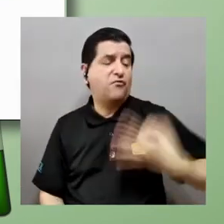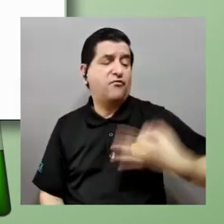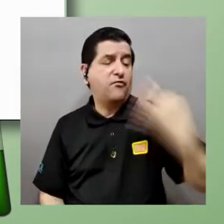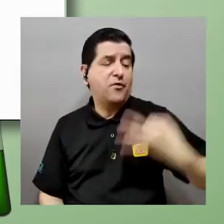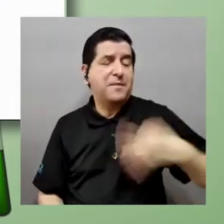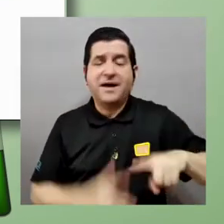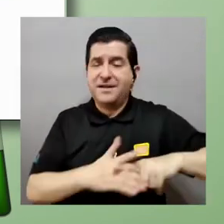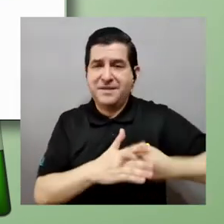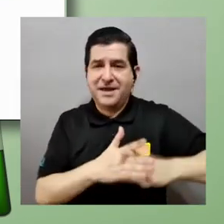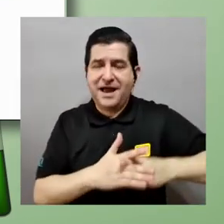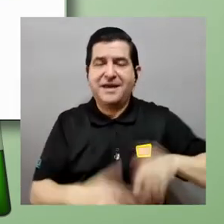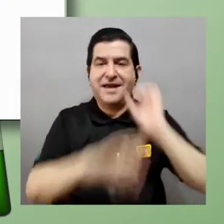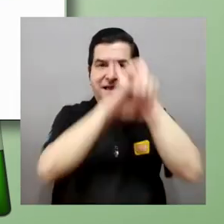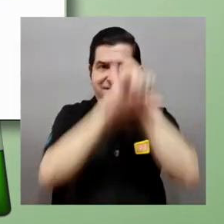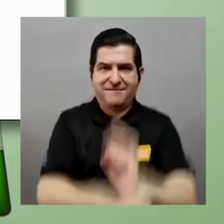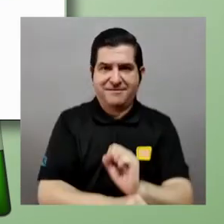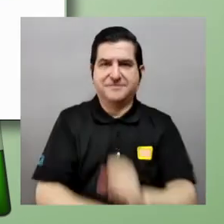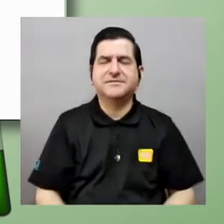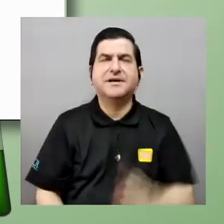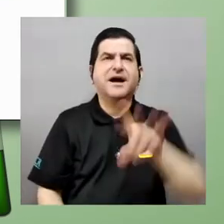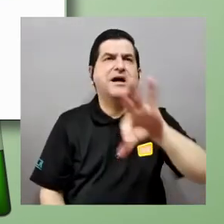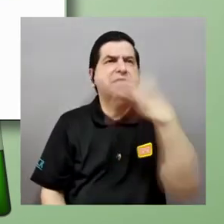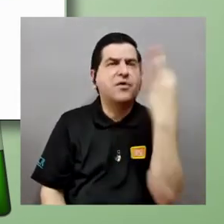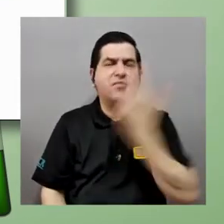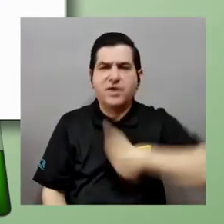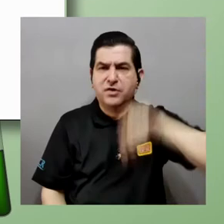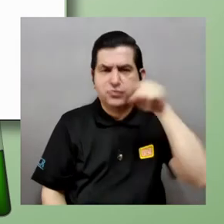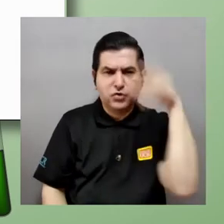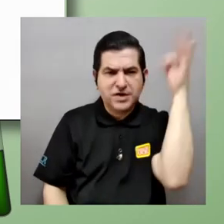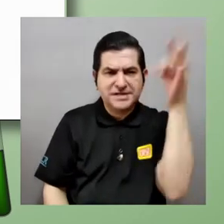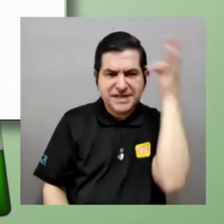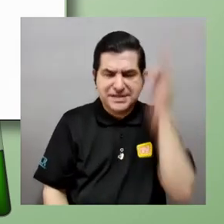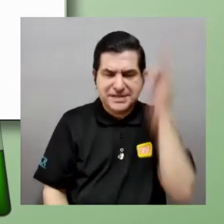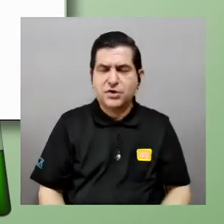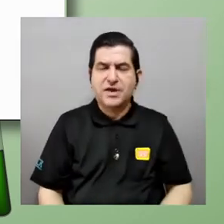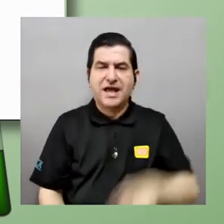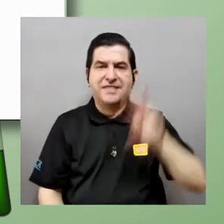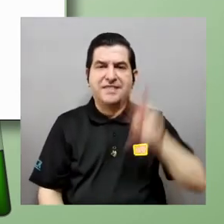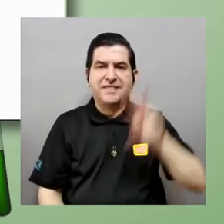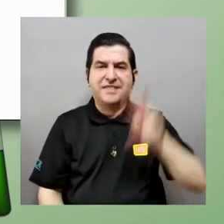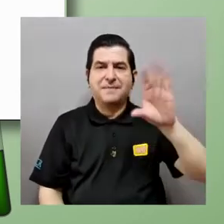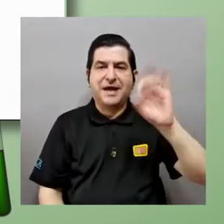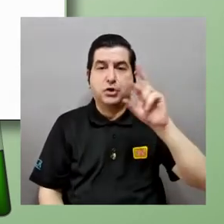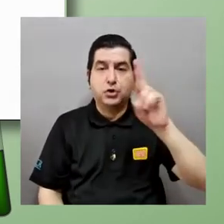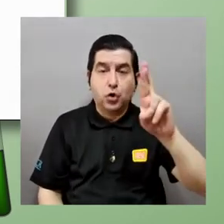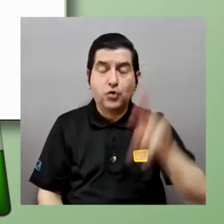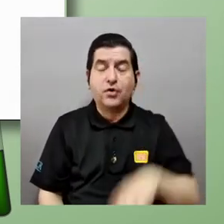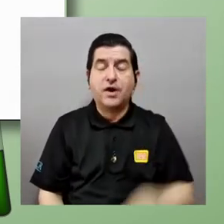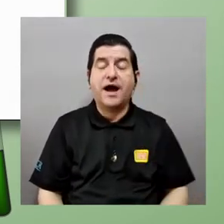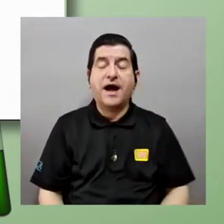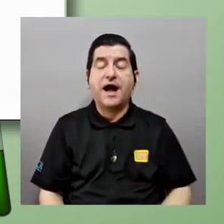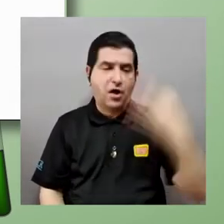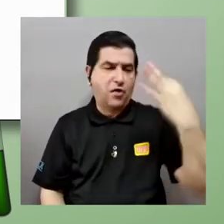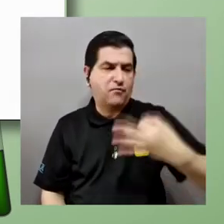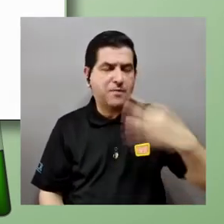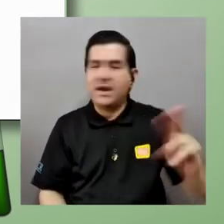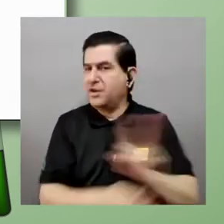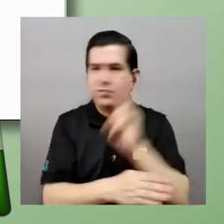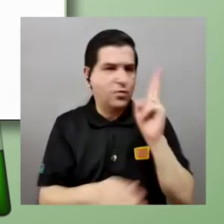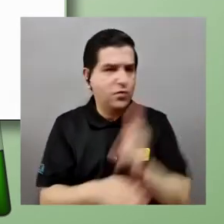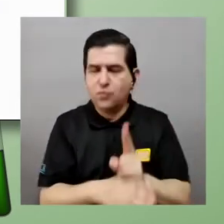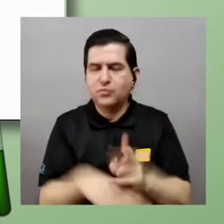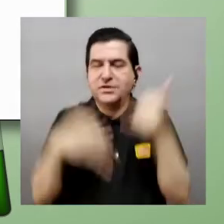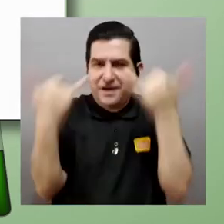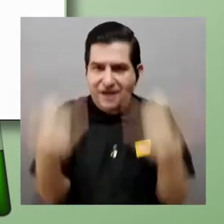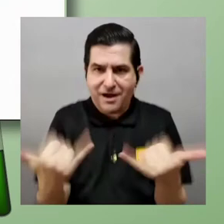de formalismo de la mecánica clásica de alguna manera agarramos esa teoría vectorial y se lograron formalismos que no